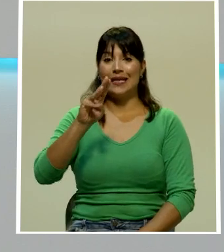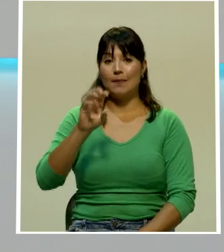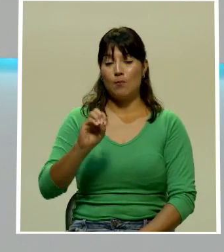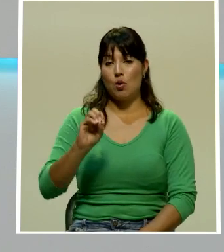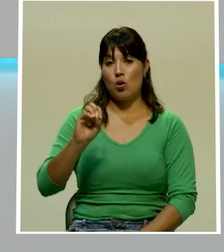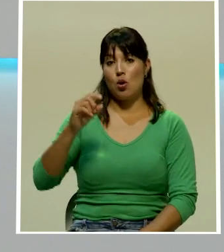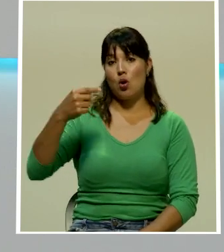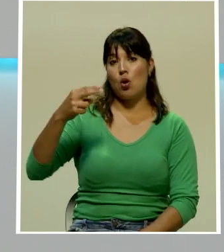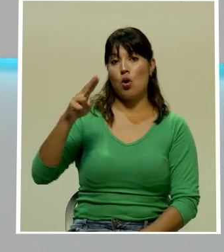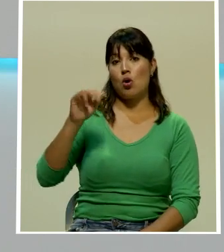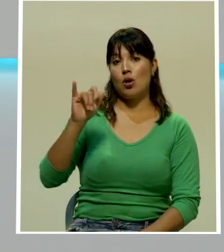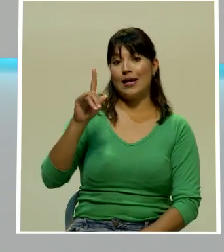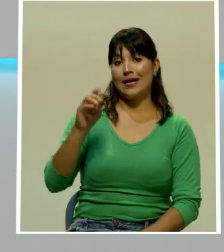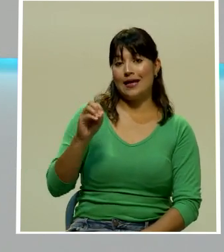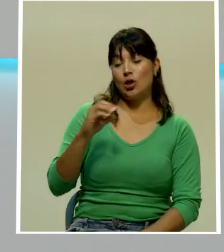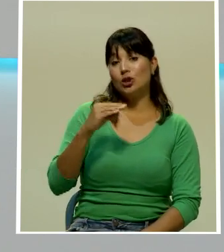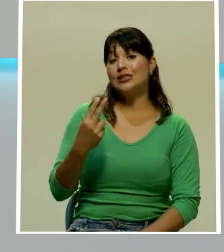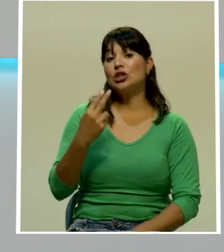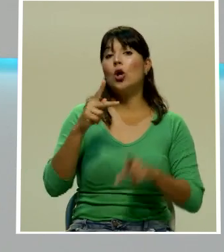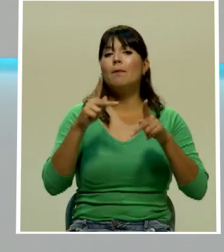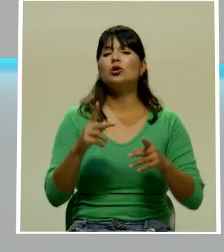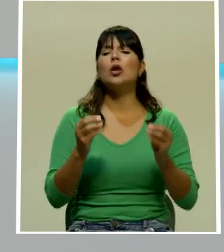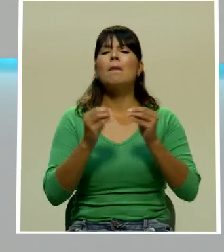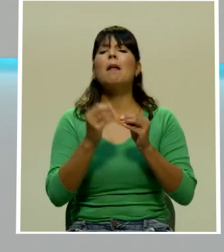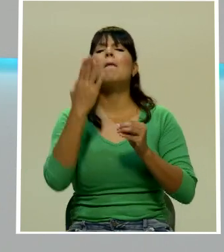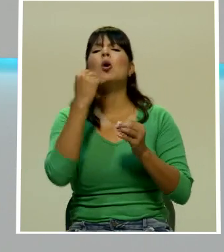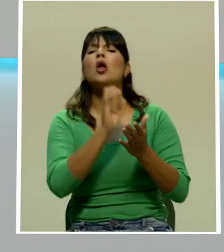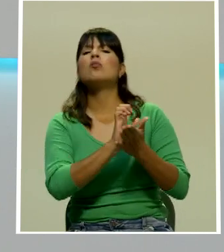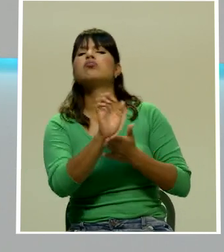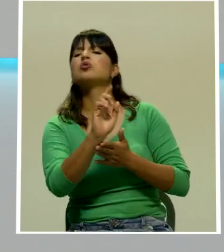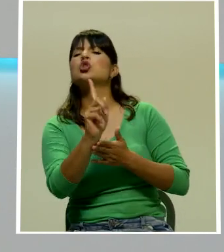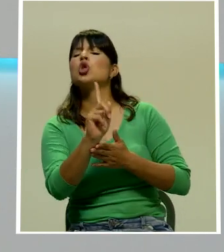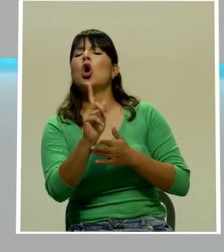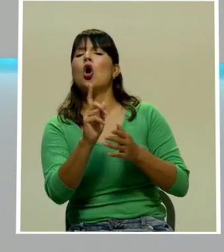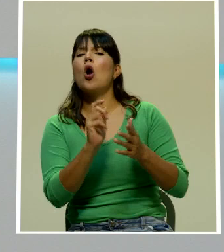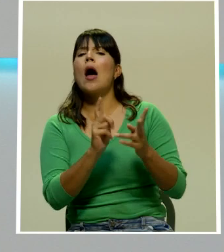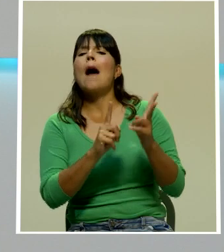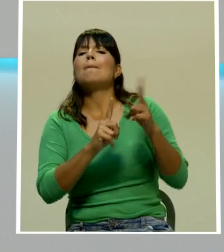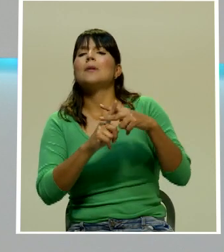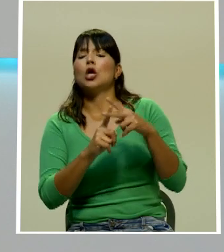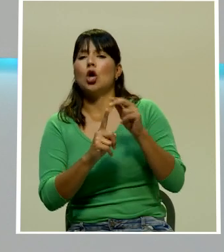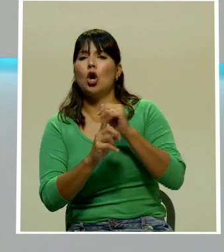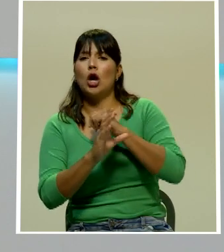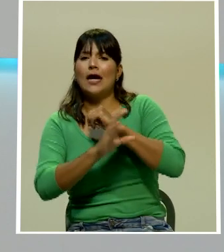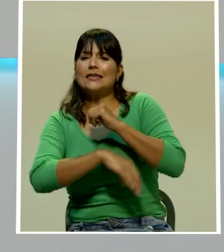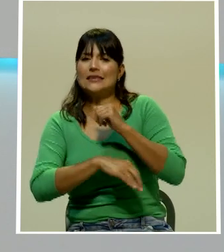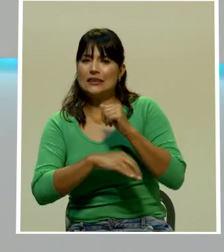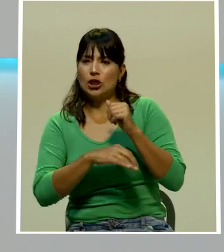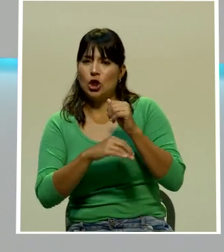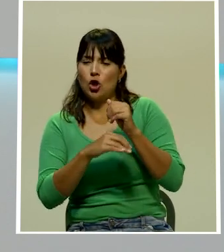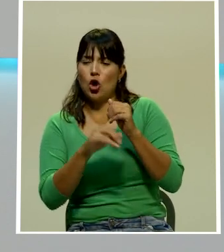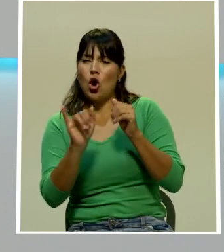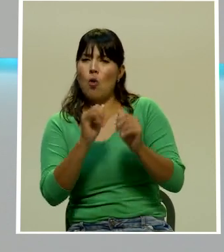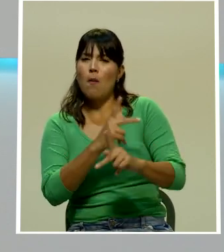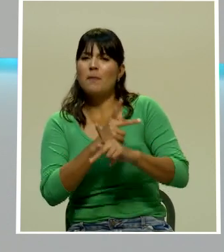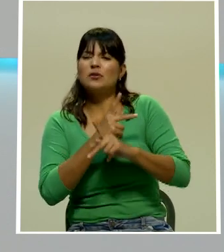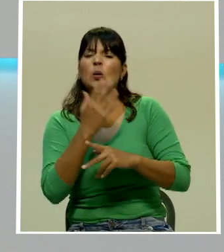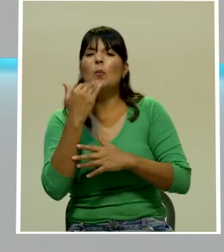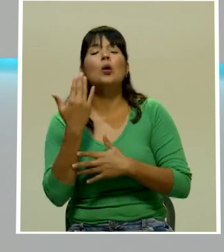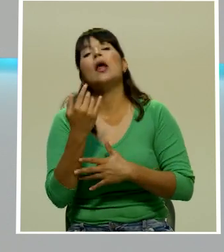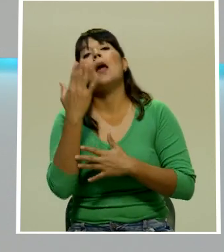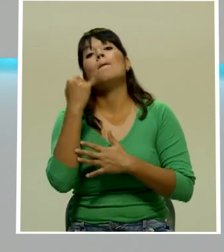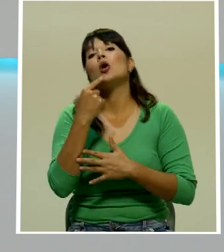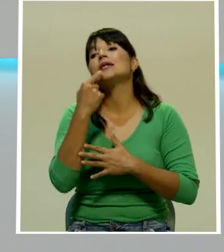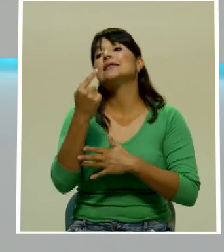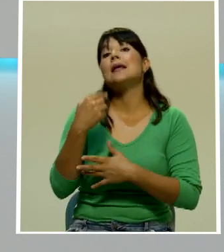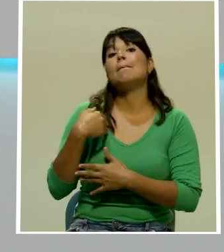falló en aplicar los requisitos procesales. La fiscalía había solicitado cinco medidas cautelares